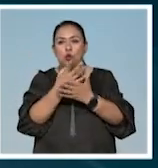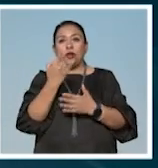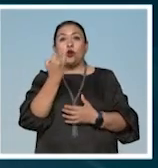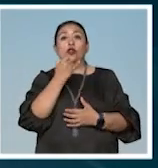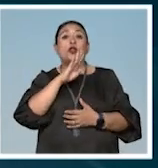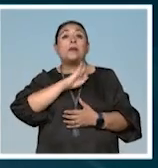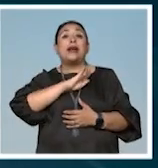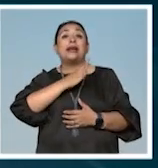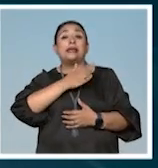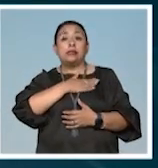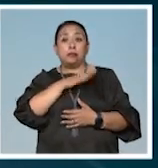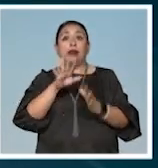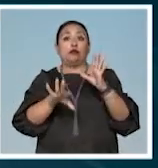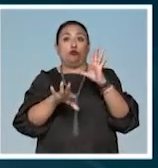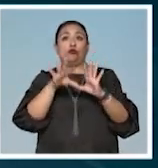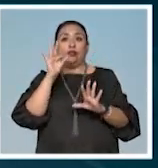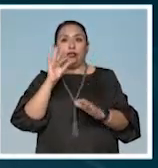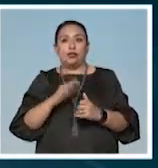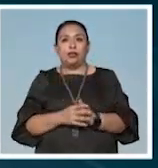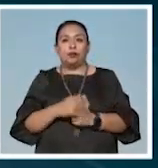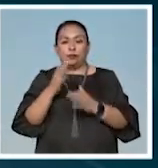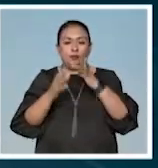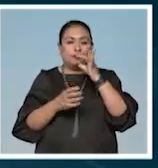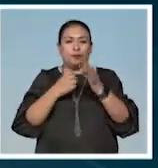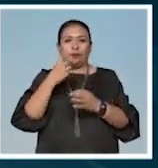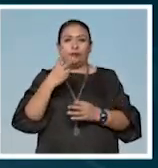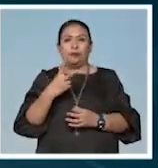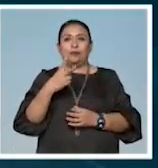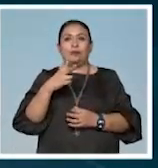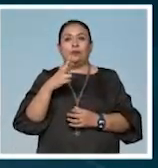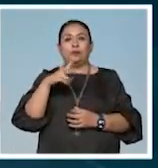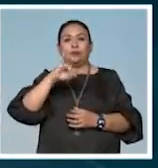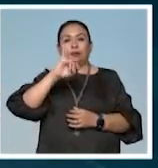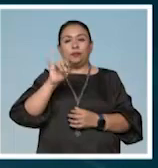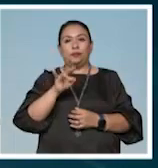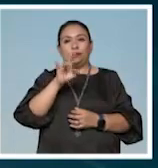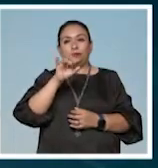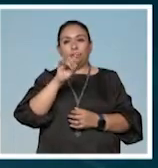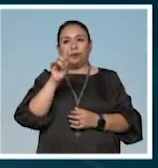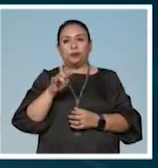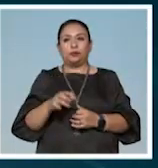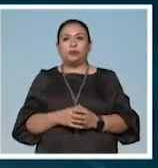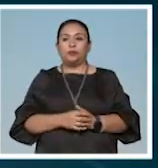hispanoamericana seleccionada. Noticias 22, Julio López.